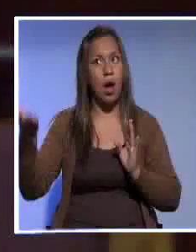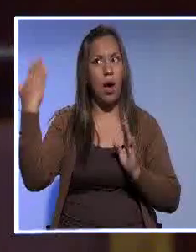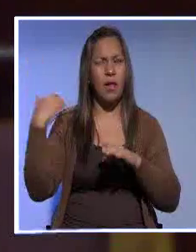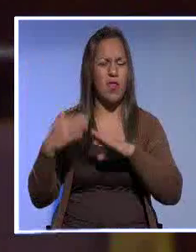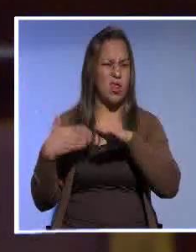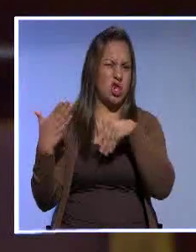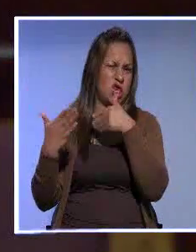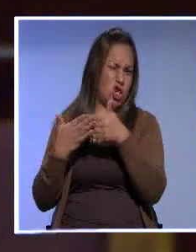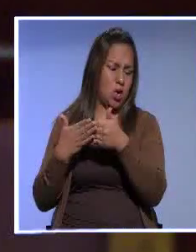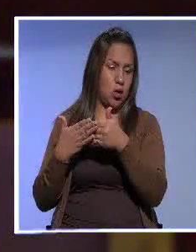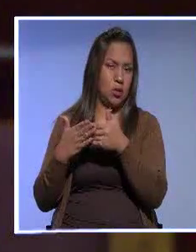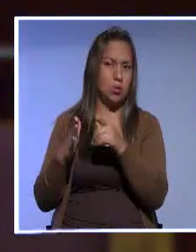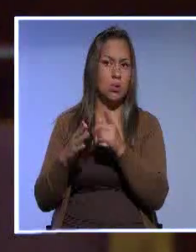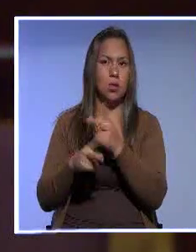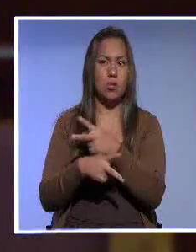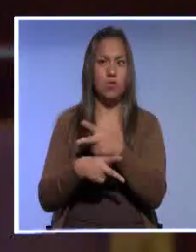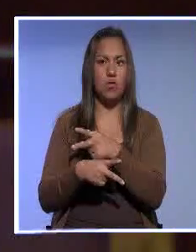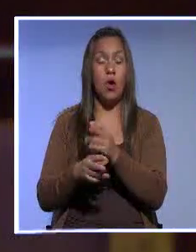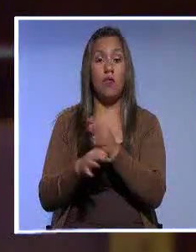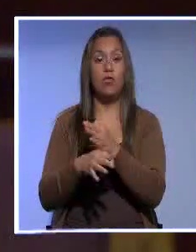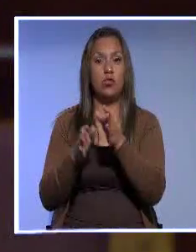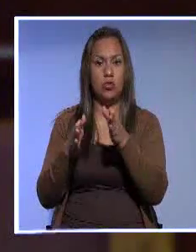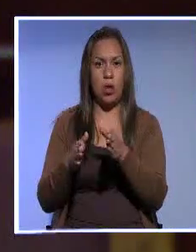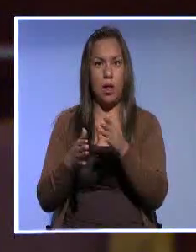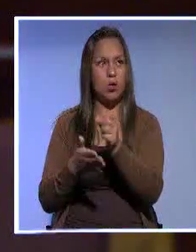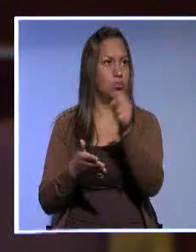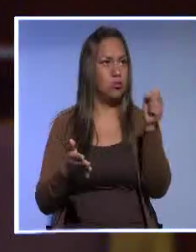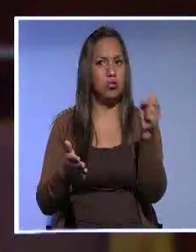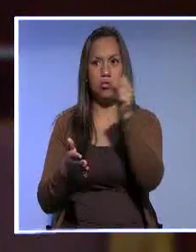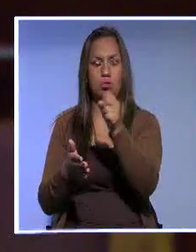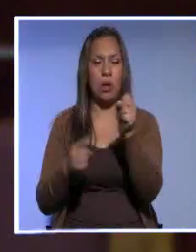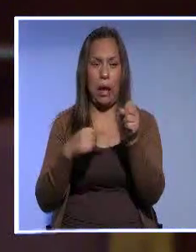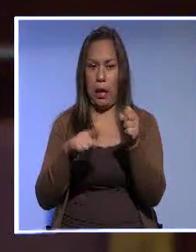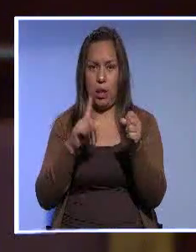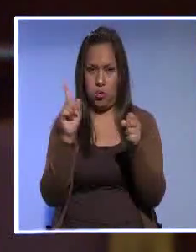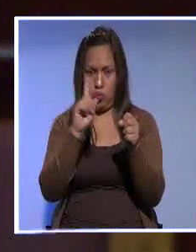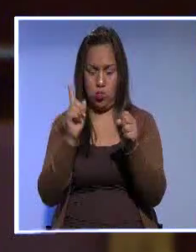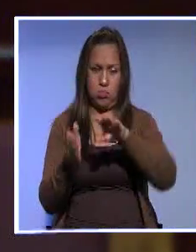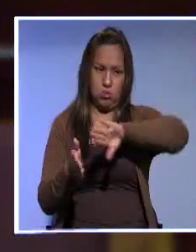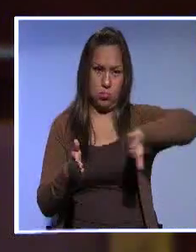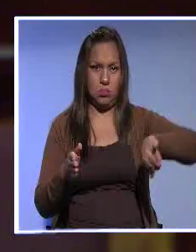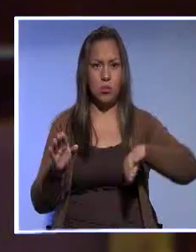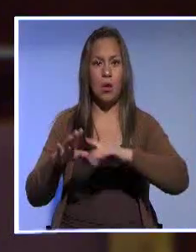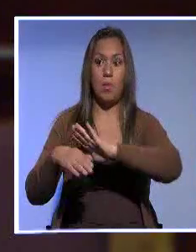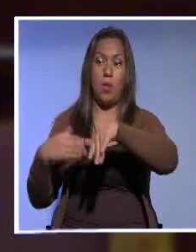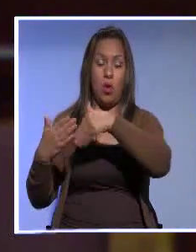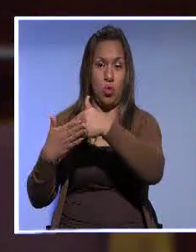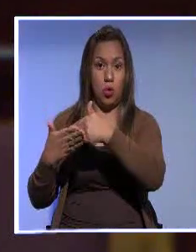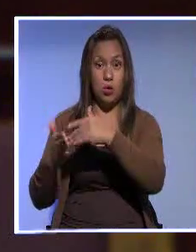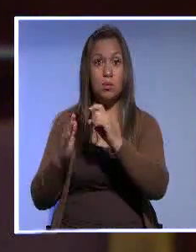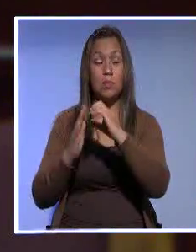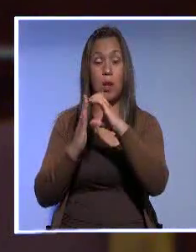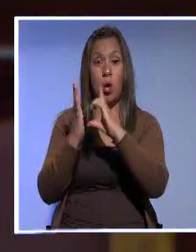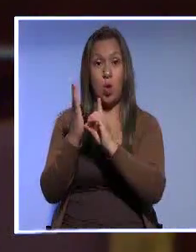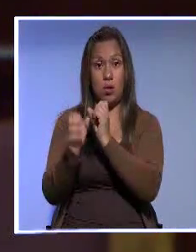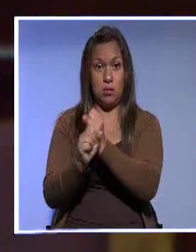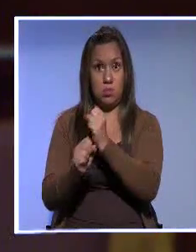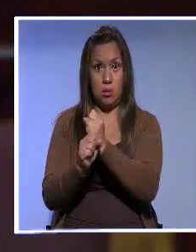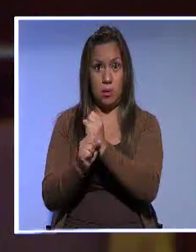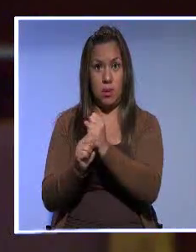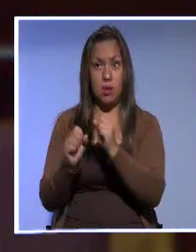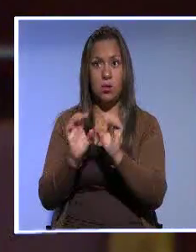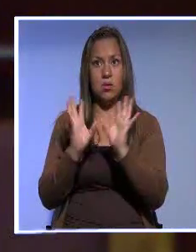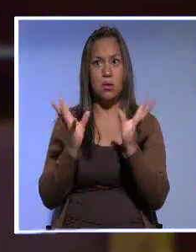Eran todos, con excepción de los funcionarios de libre remoción. Aquí en el Congreso no se podía permitir de que rija el Código del Trabajo porque el Congreso no es